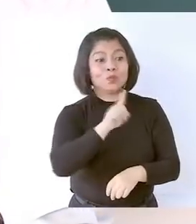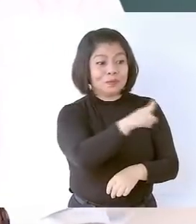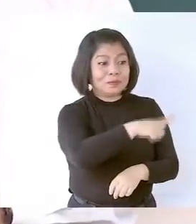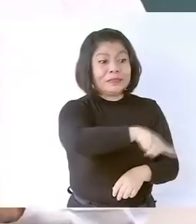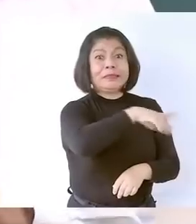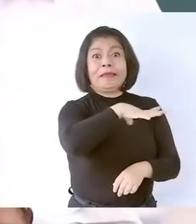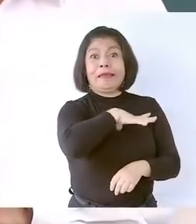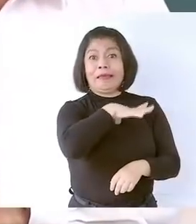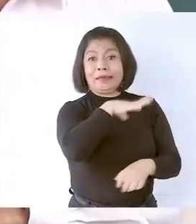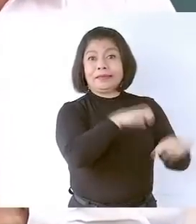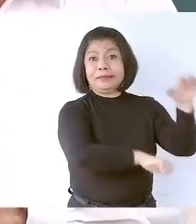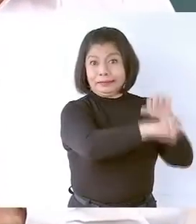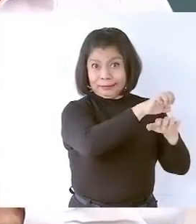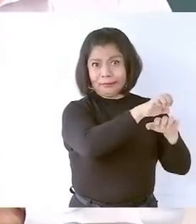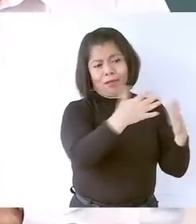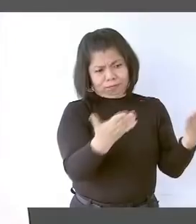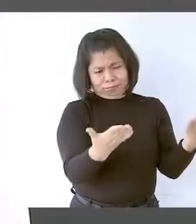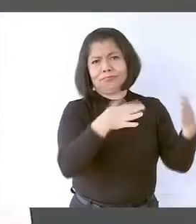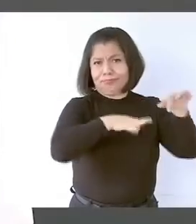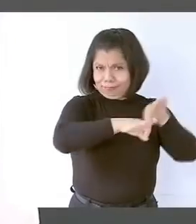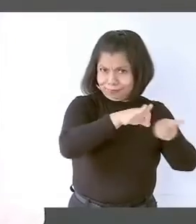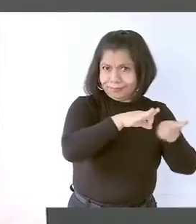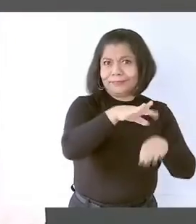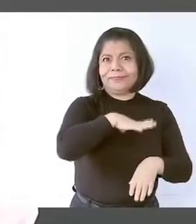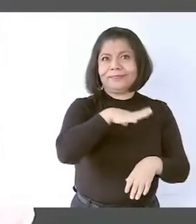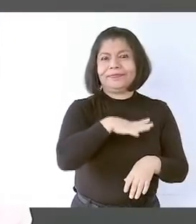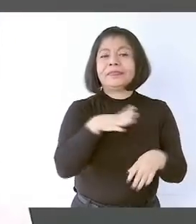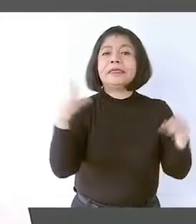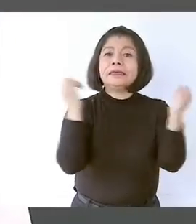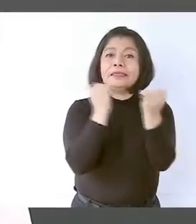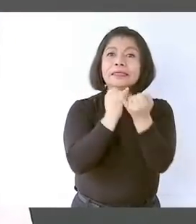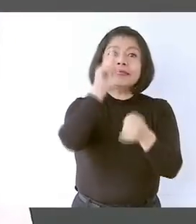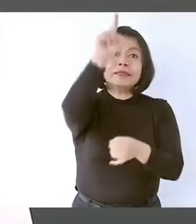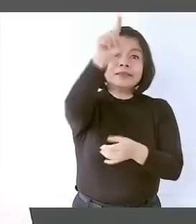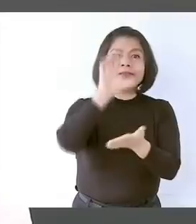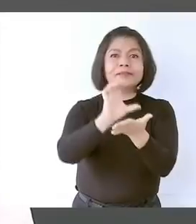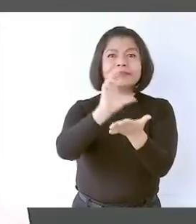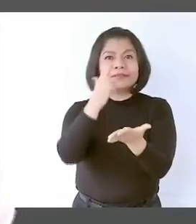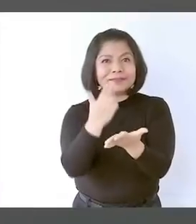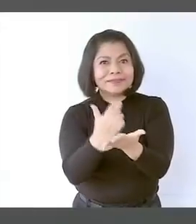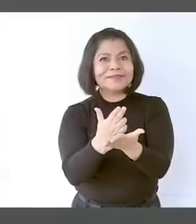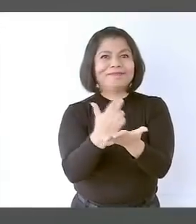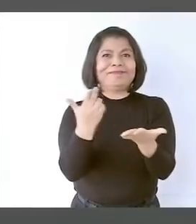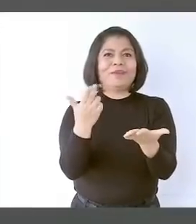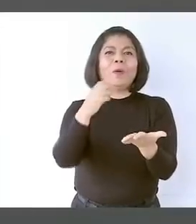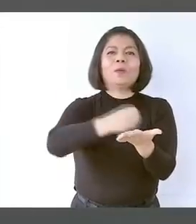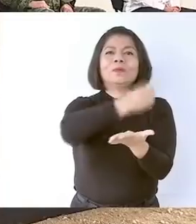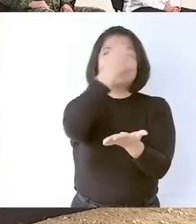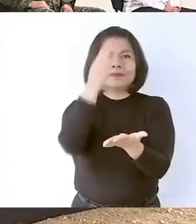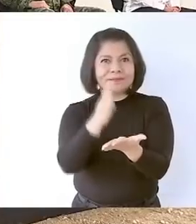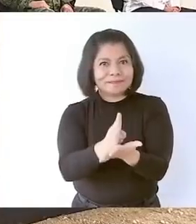actividades productivas trabajan en Chetumal, en Otompe Blanco